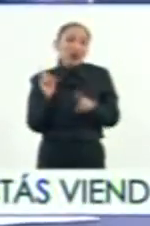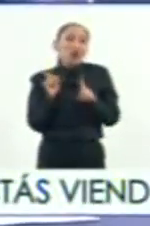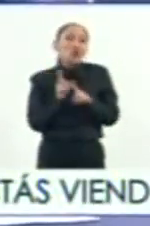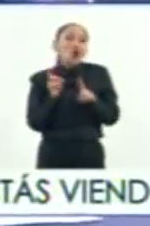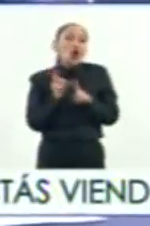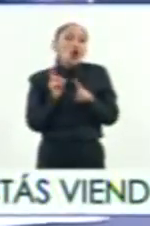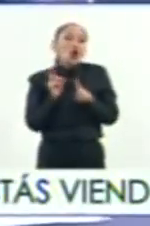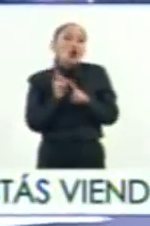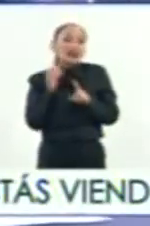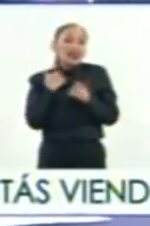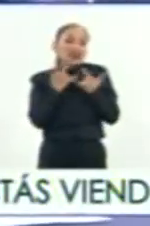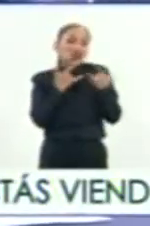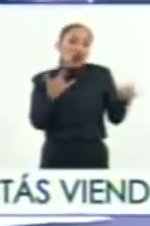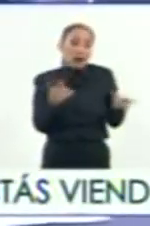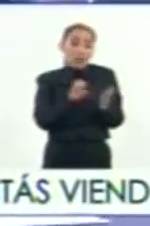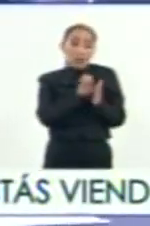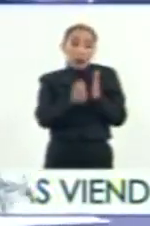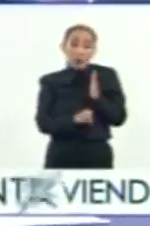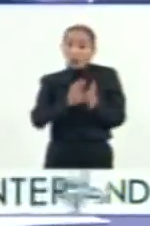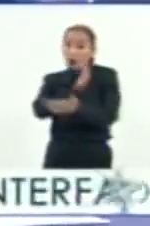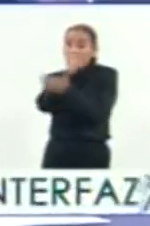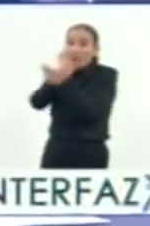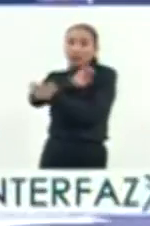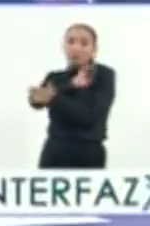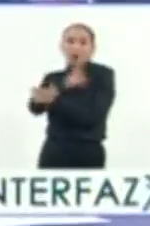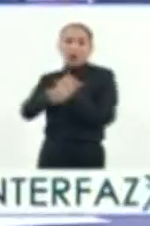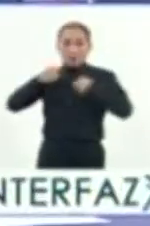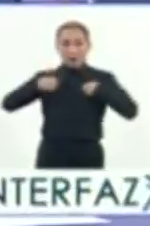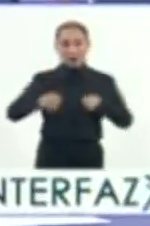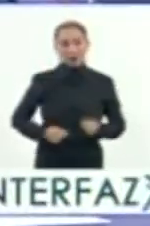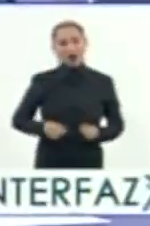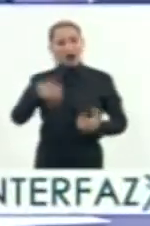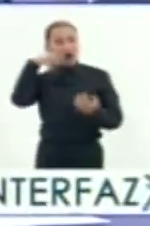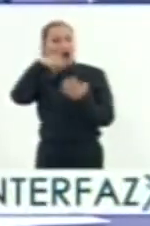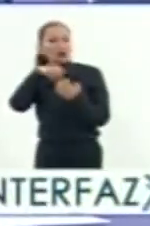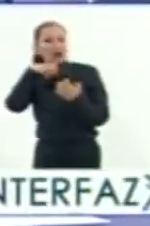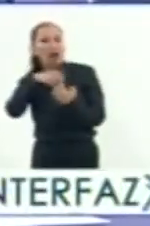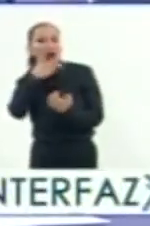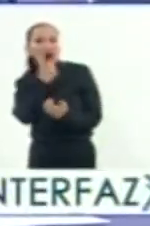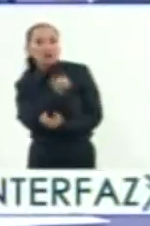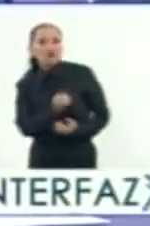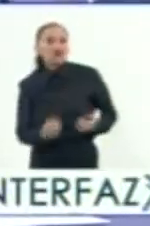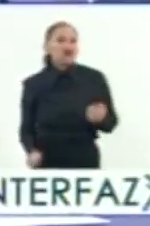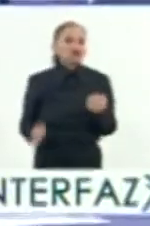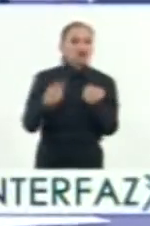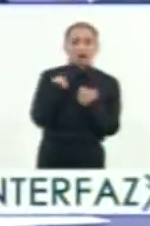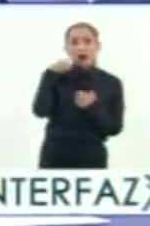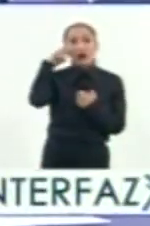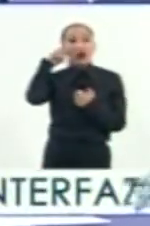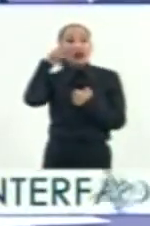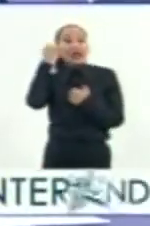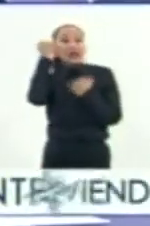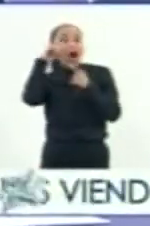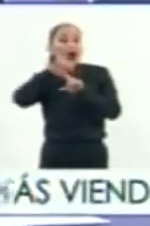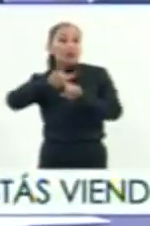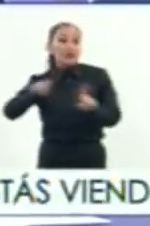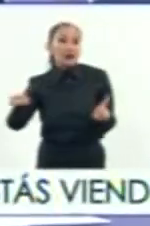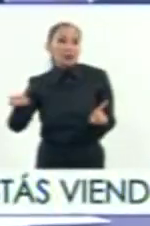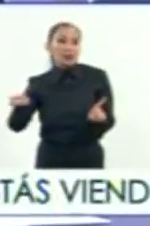se ve la historia, porque si vamos a España, hasta playeras del gran conquistador tenemos y la visión es otra.